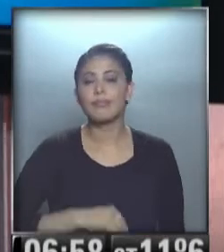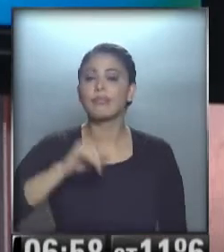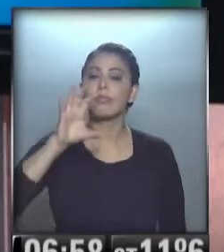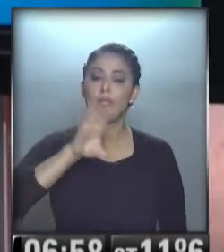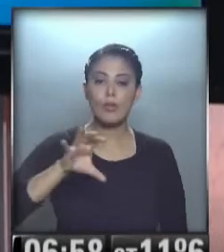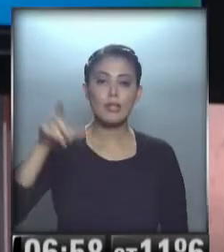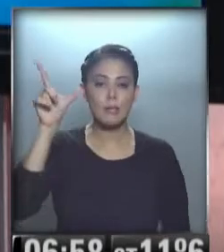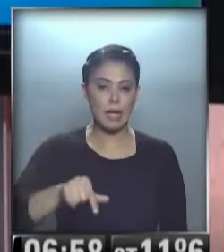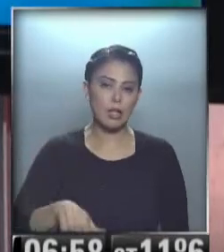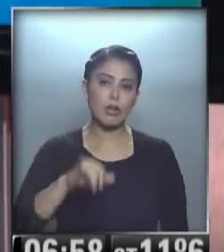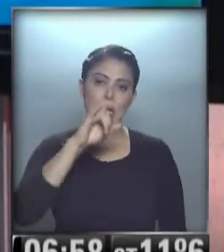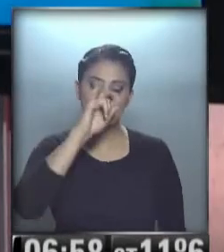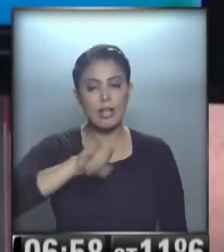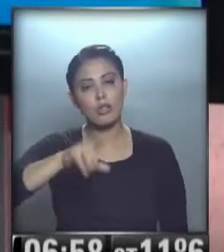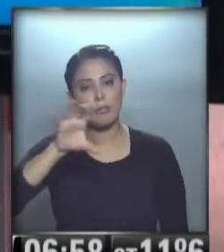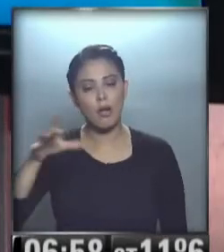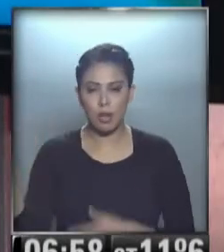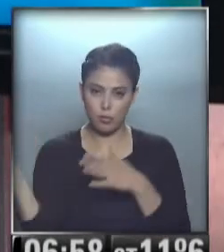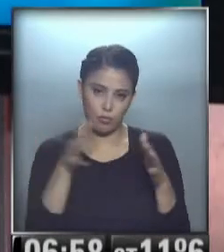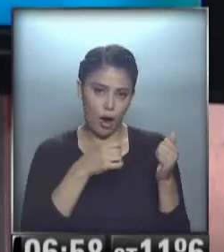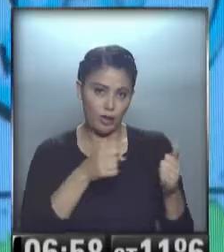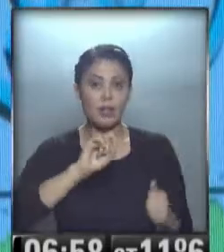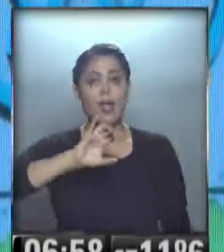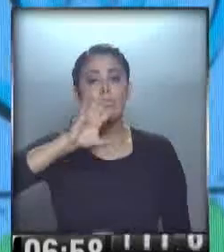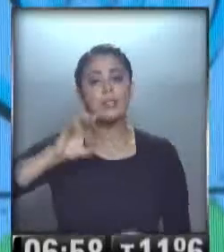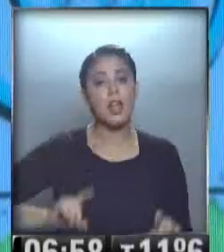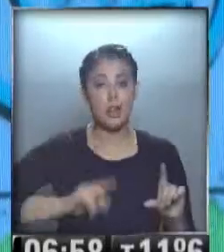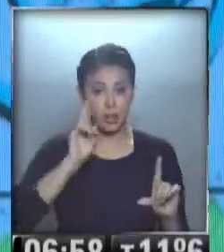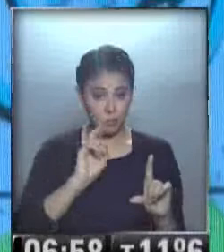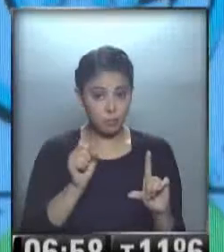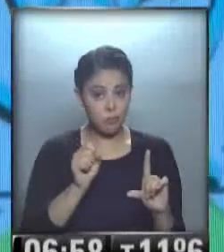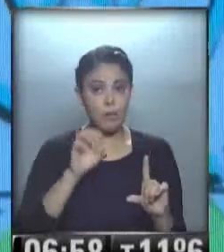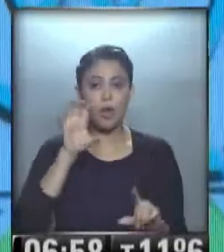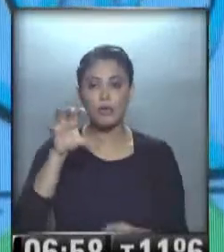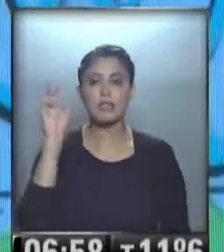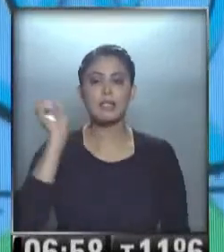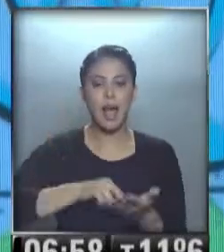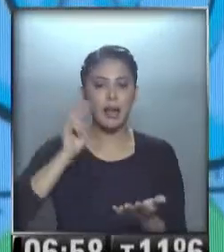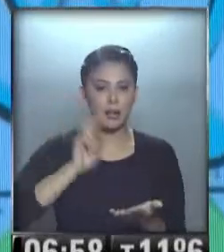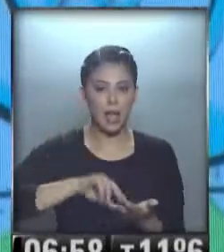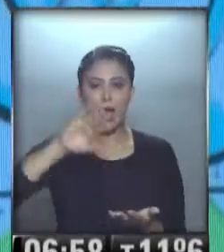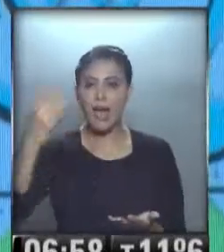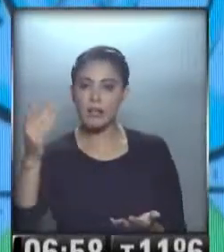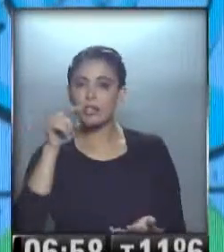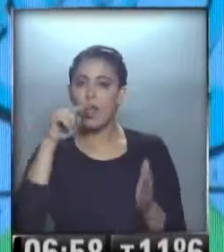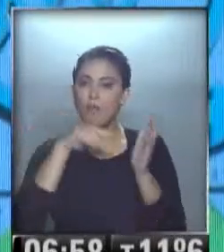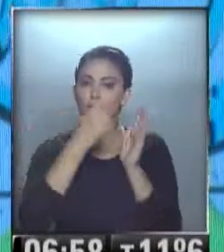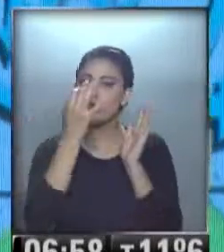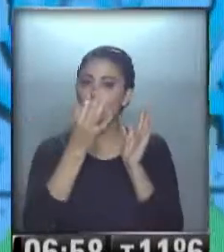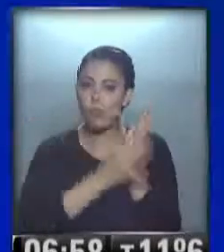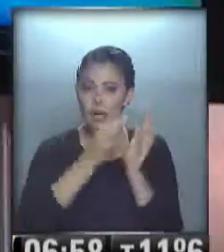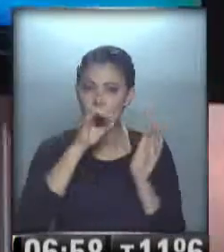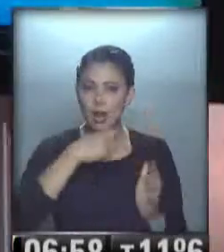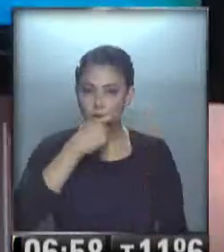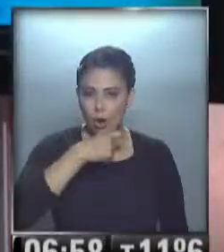Patagonia sí va a soplar con intensidad. Y en el norte, fíjense ustedes, en el este de Salta, un punto rojo, mucha,